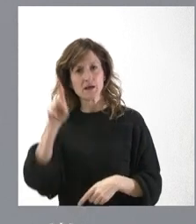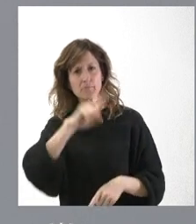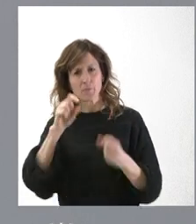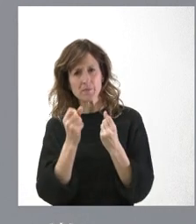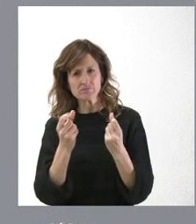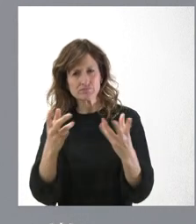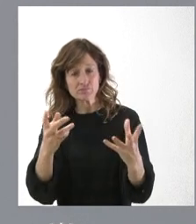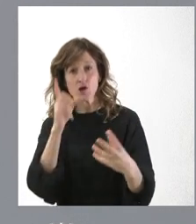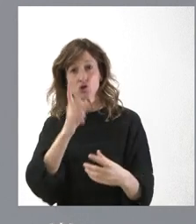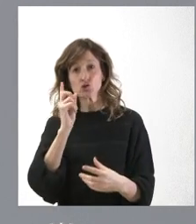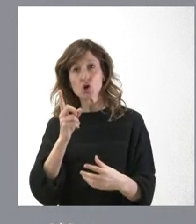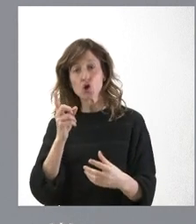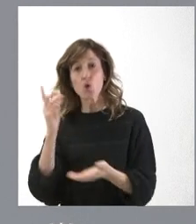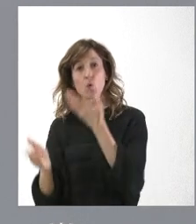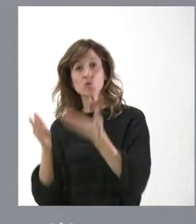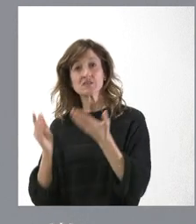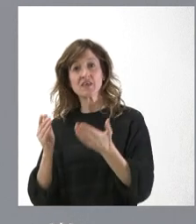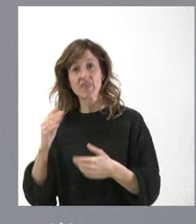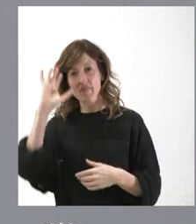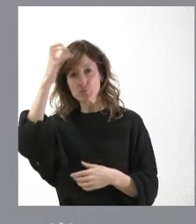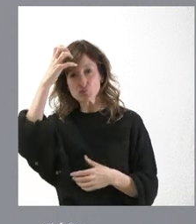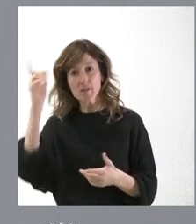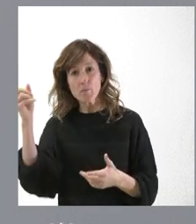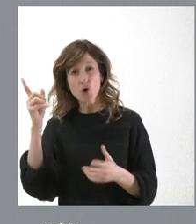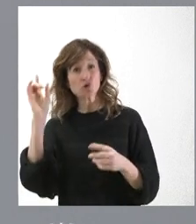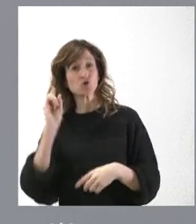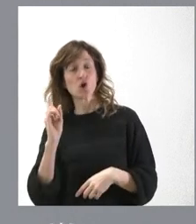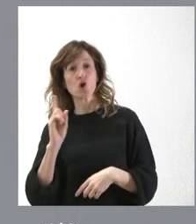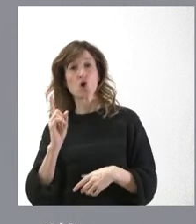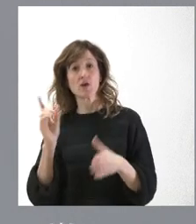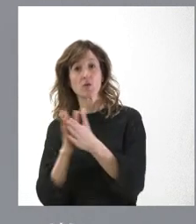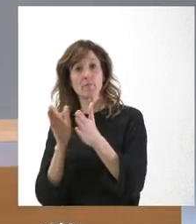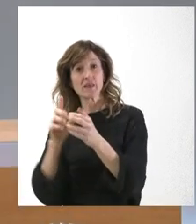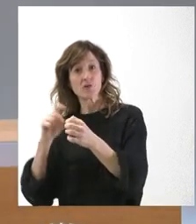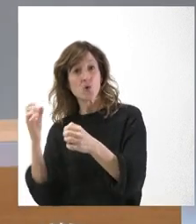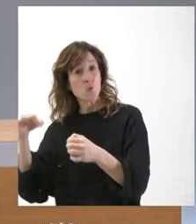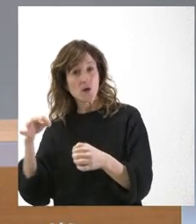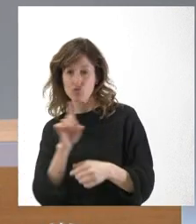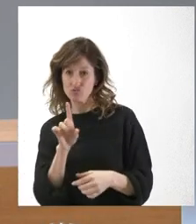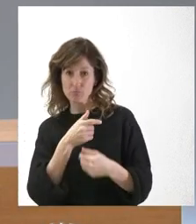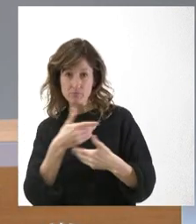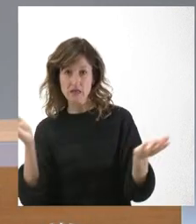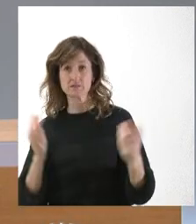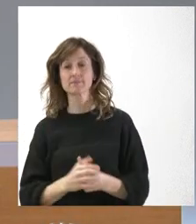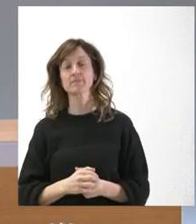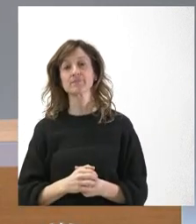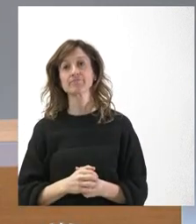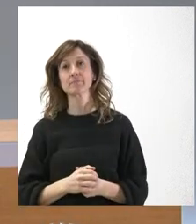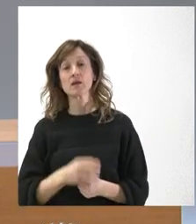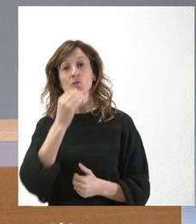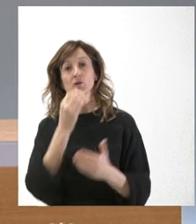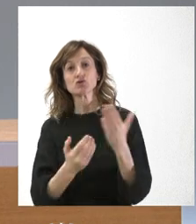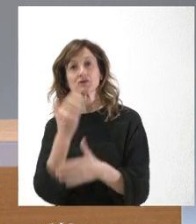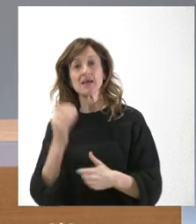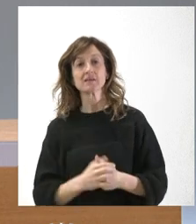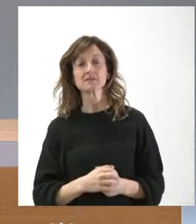no solo los problemas con la justicia de Puigdemont y demás compañeros separatistas. SEÑOR Hola, buenos días. Entiendo, entonces, que